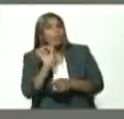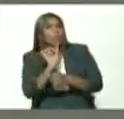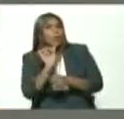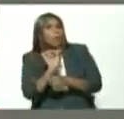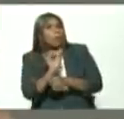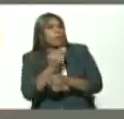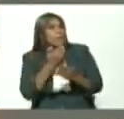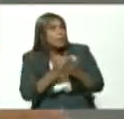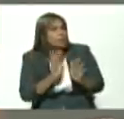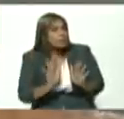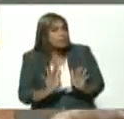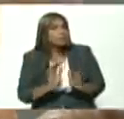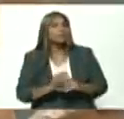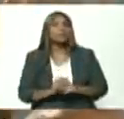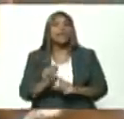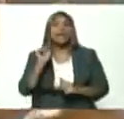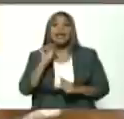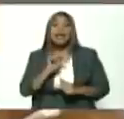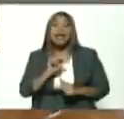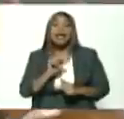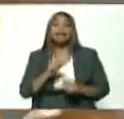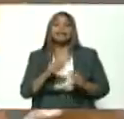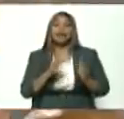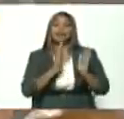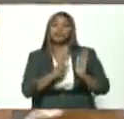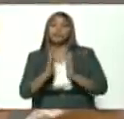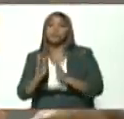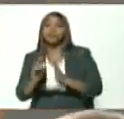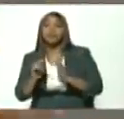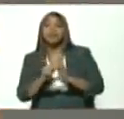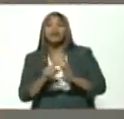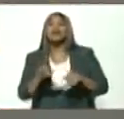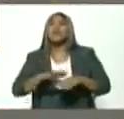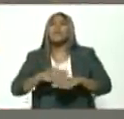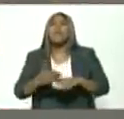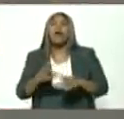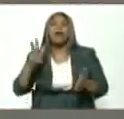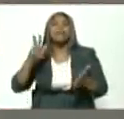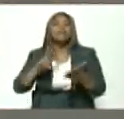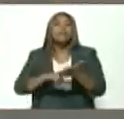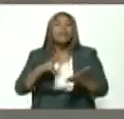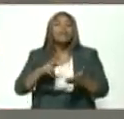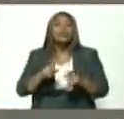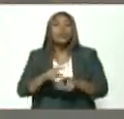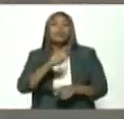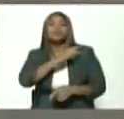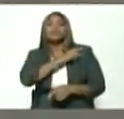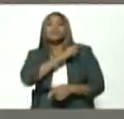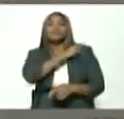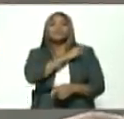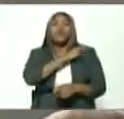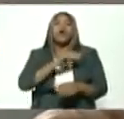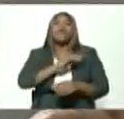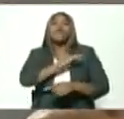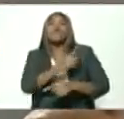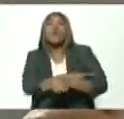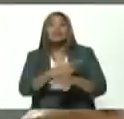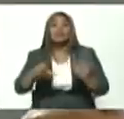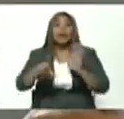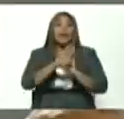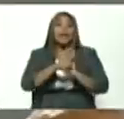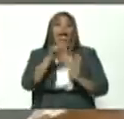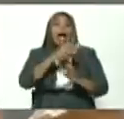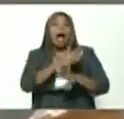con su permiso esta agenda se desarrolla en el marco por supuesto del decreto con rango y valor y fuerza de ley que usted firmó